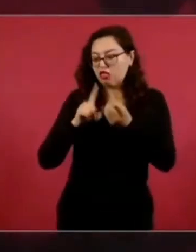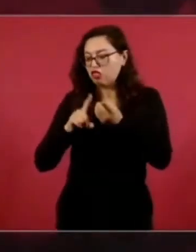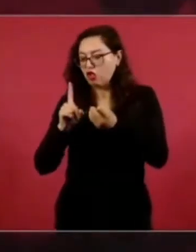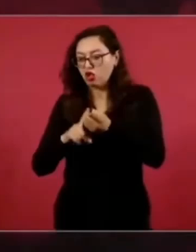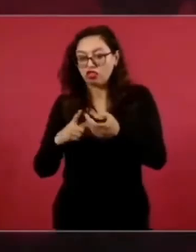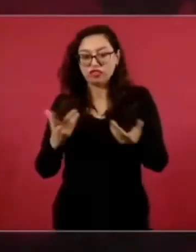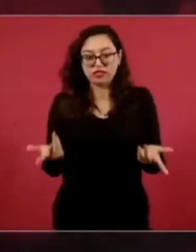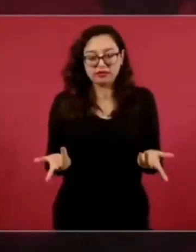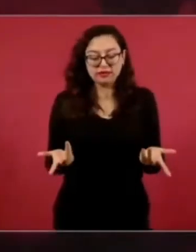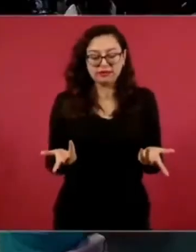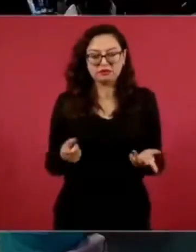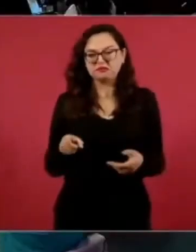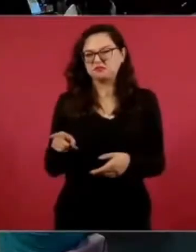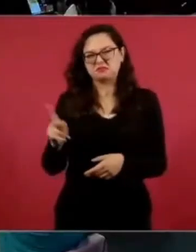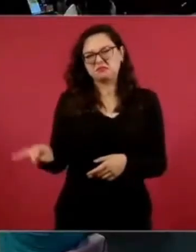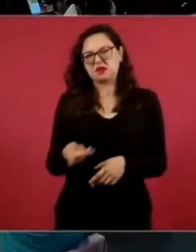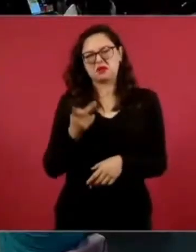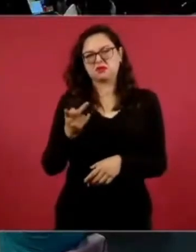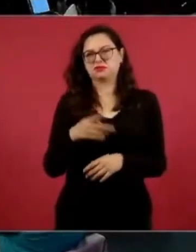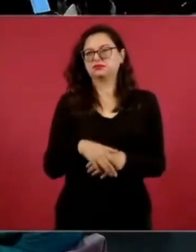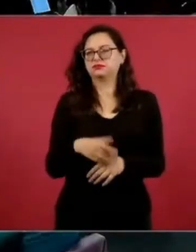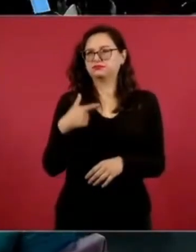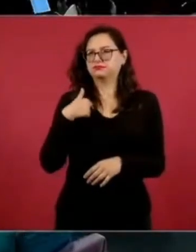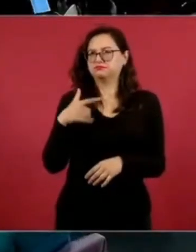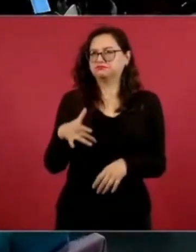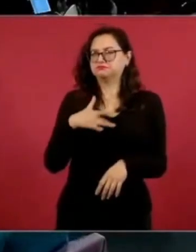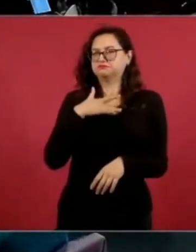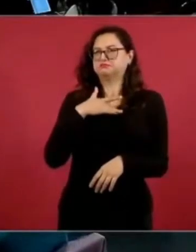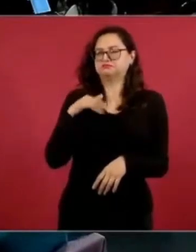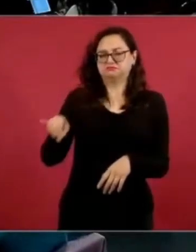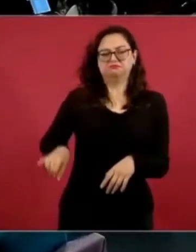Algo así que me llamó mucho la atención.